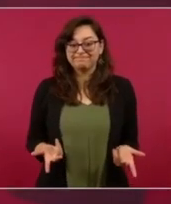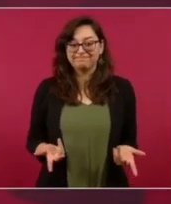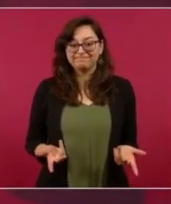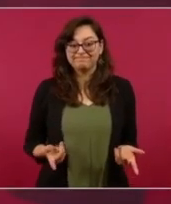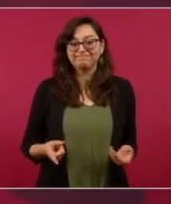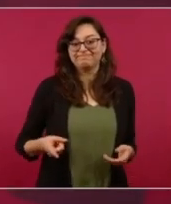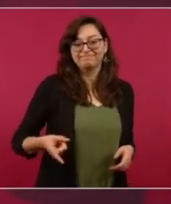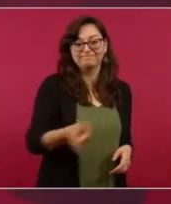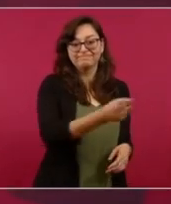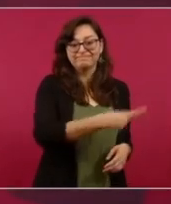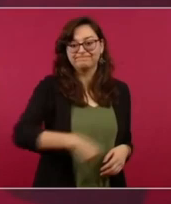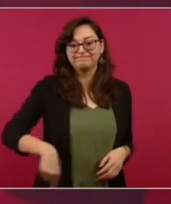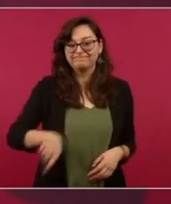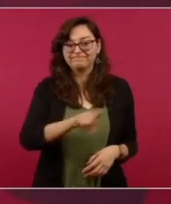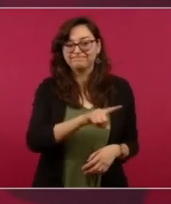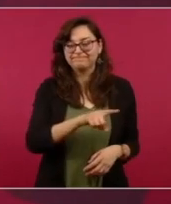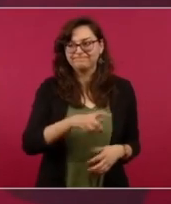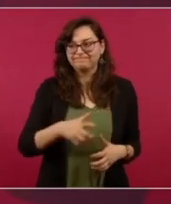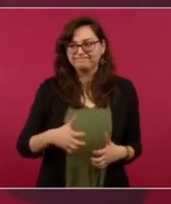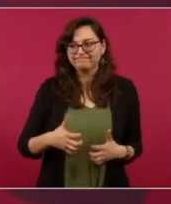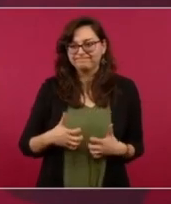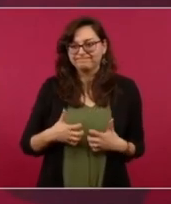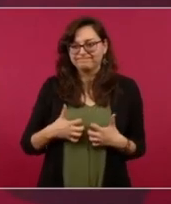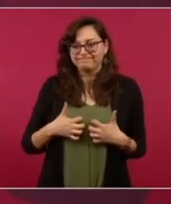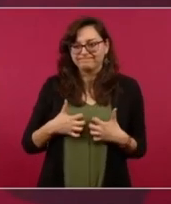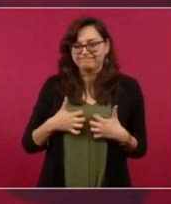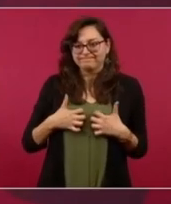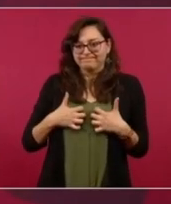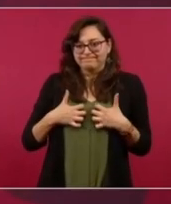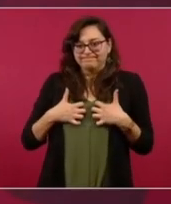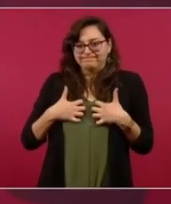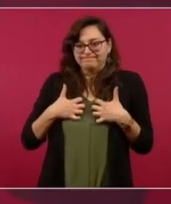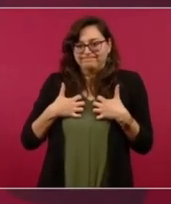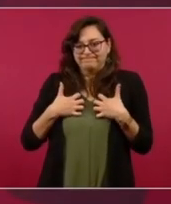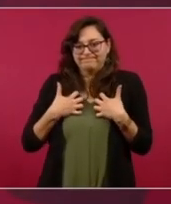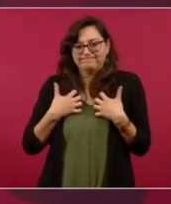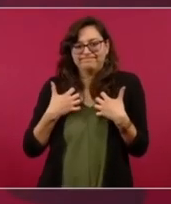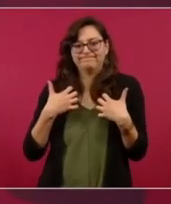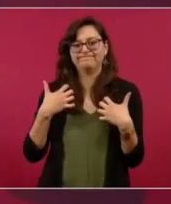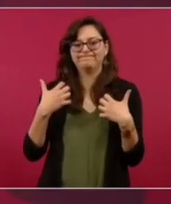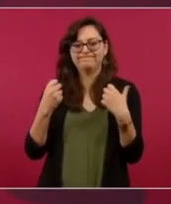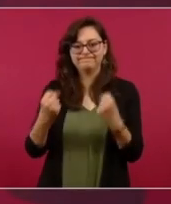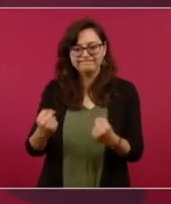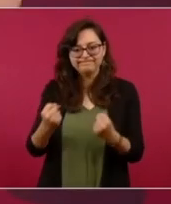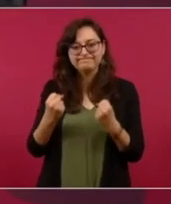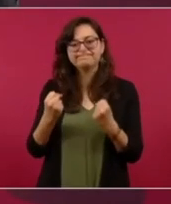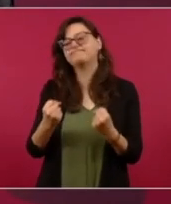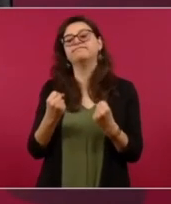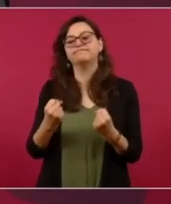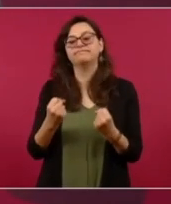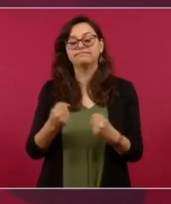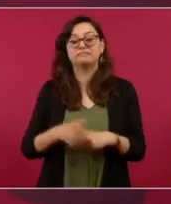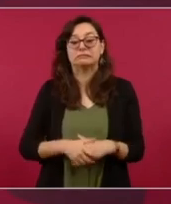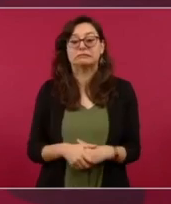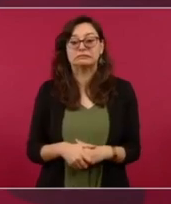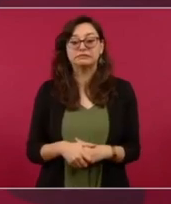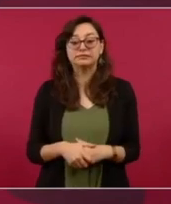pues es fuerte y hasta debemos